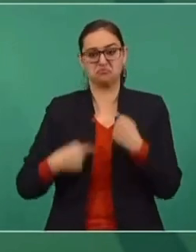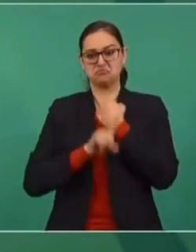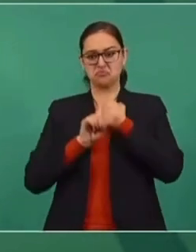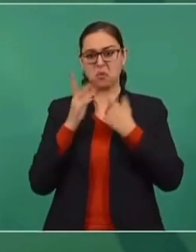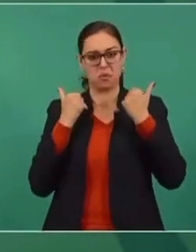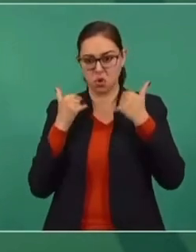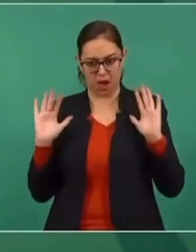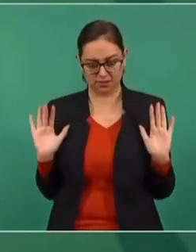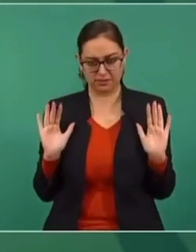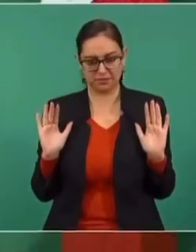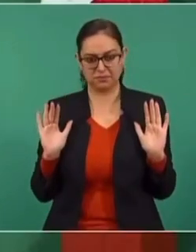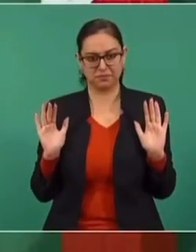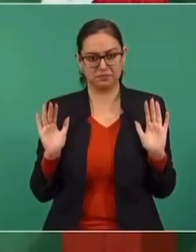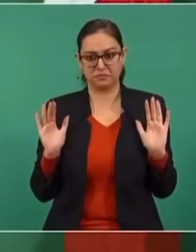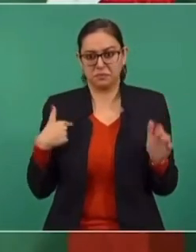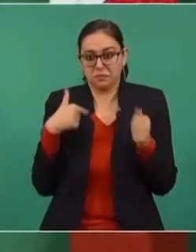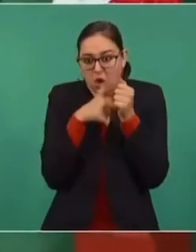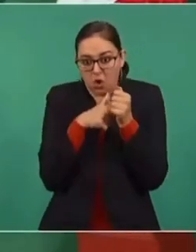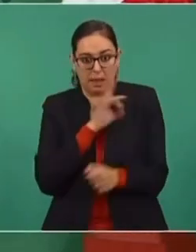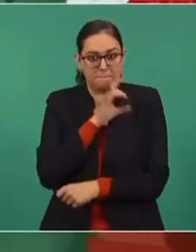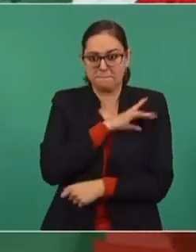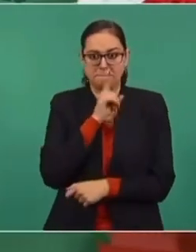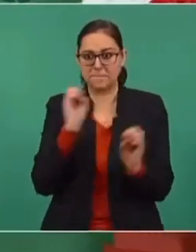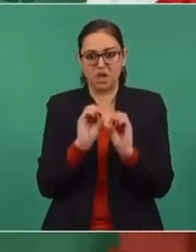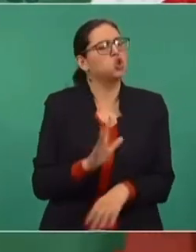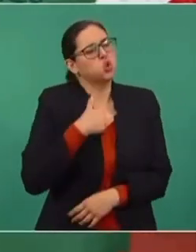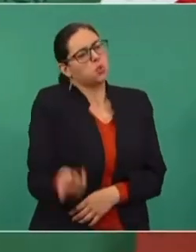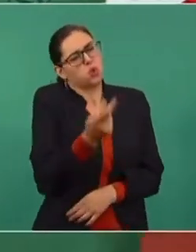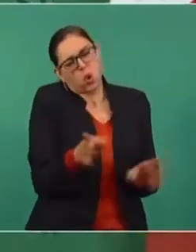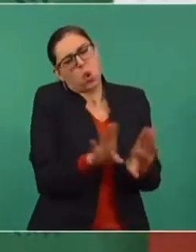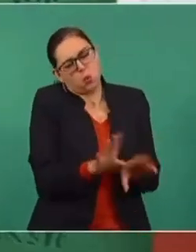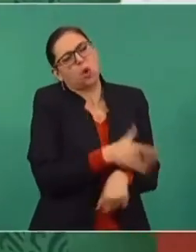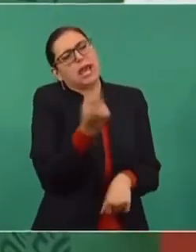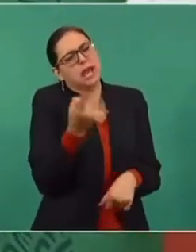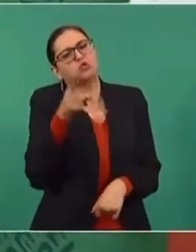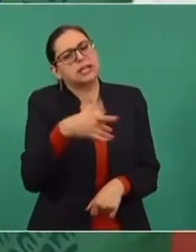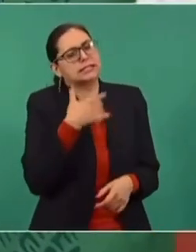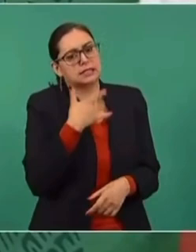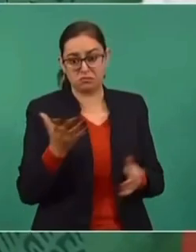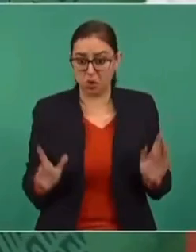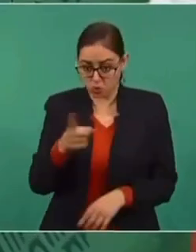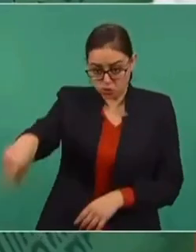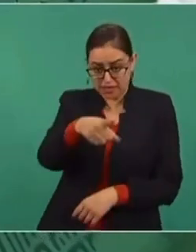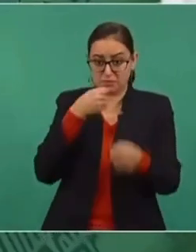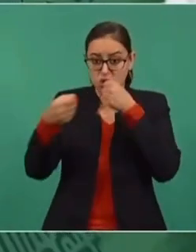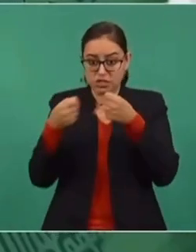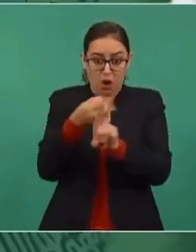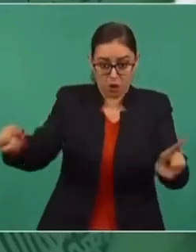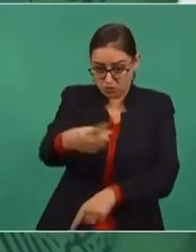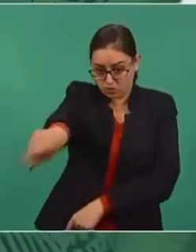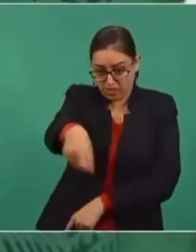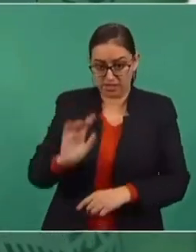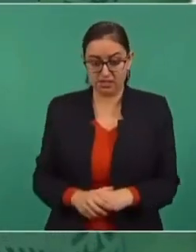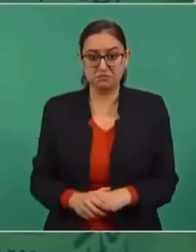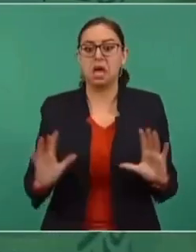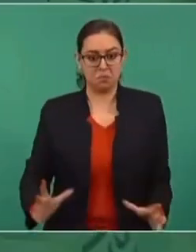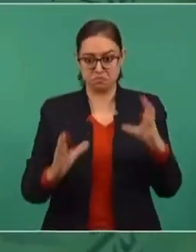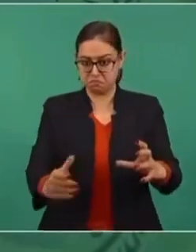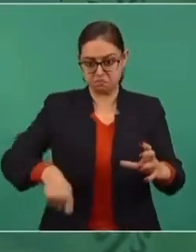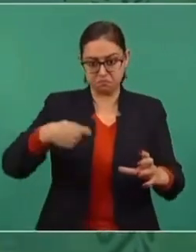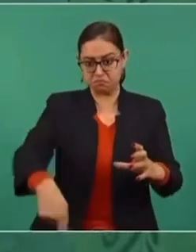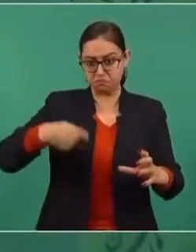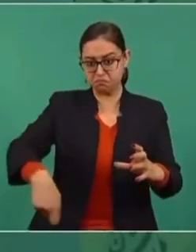porque no tengo nada que ocultar y al contrario. Por eso le pregunto cuál es el criterio para que usted decida. Resuélvanlo, porque lo mejor es una